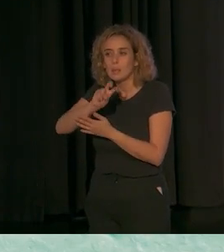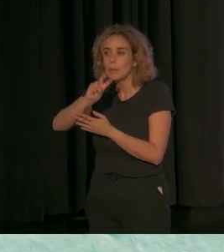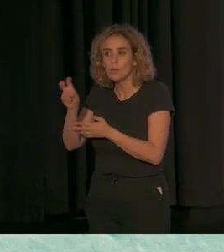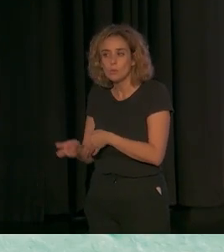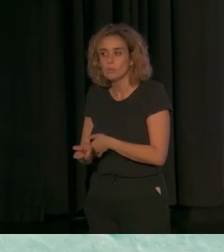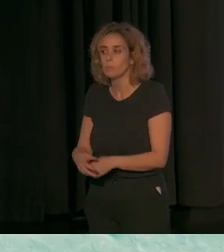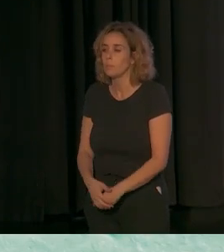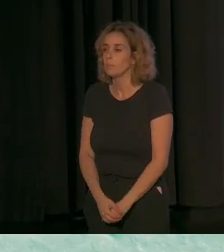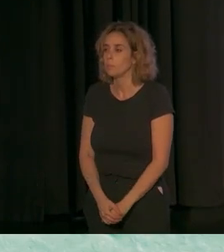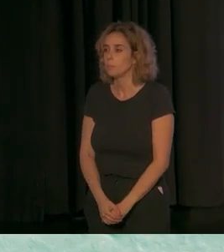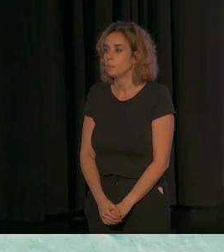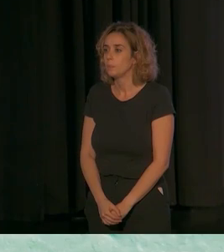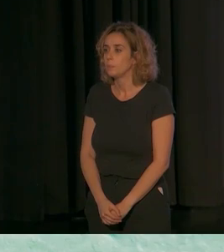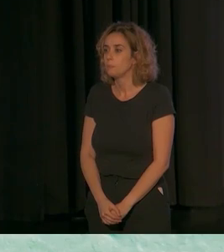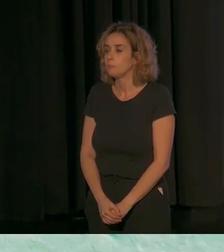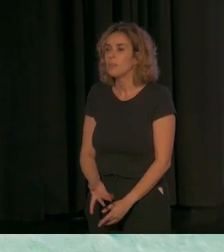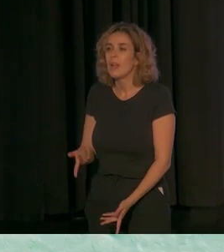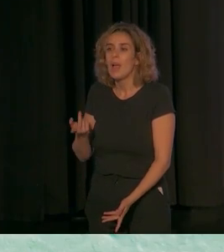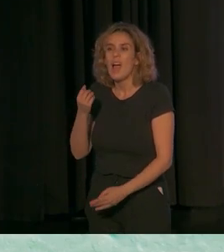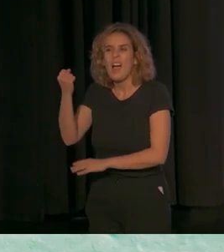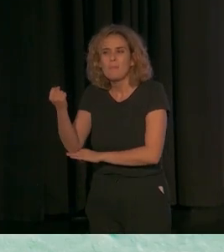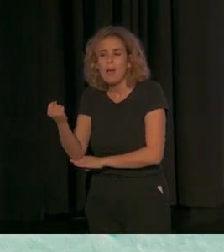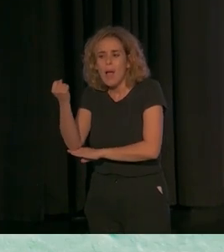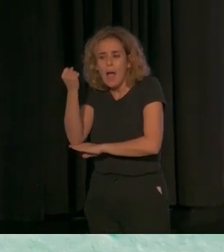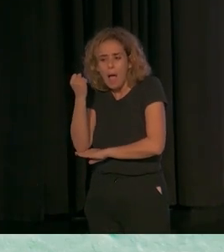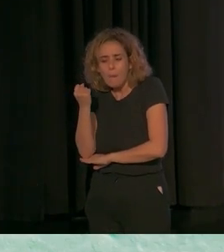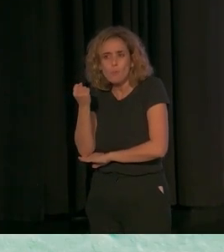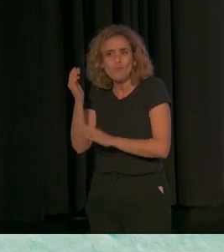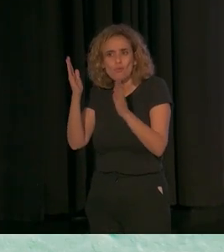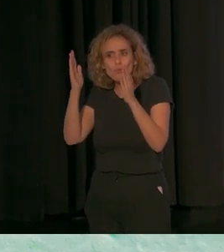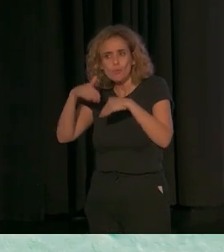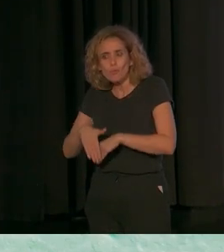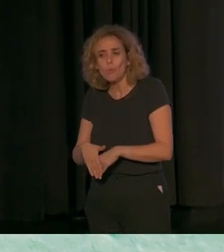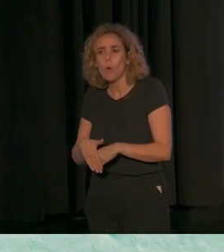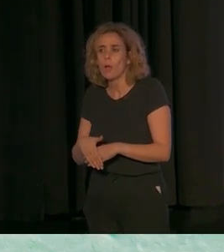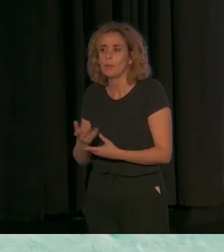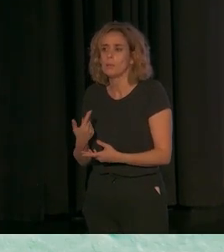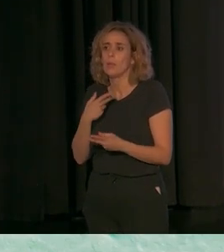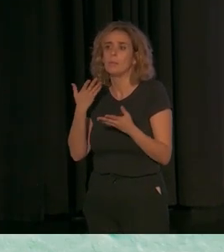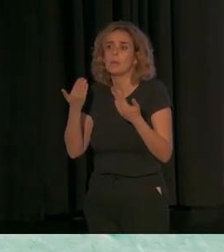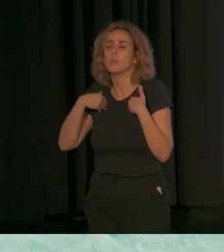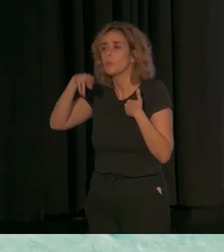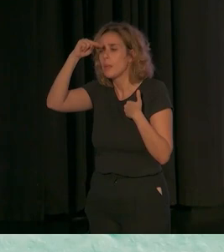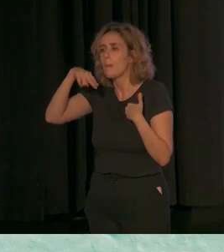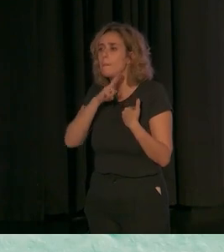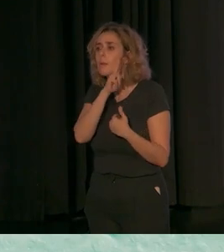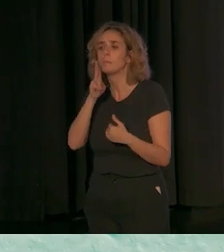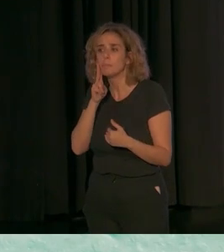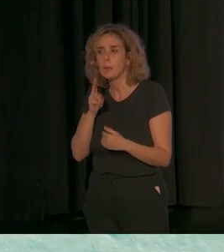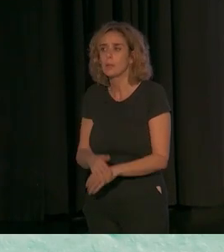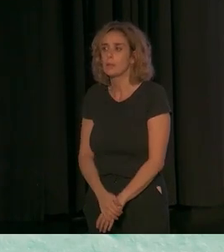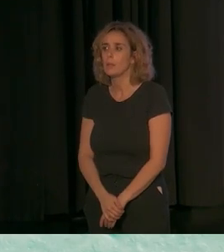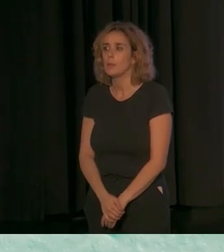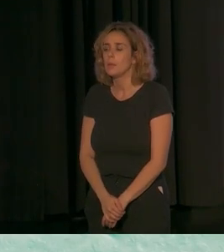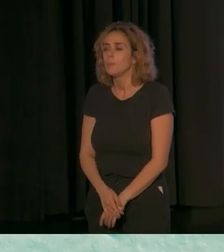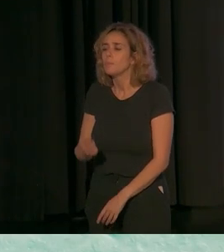no sentirse apoyadas en sus responsabilidades como padres y como madres. Les